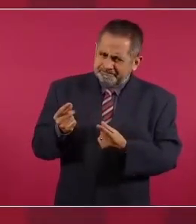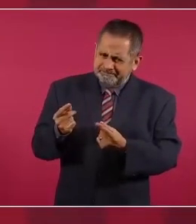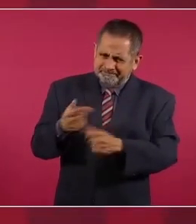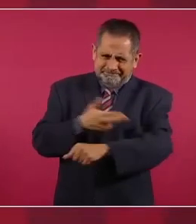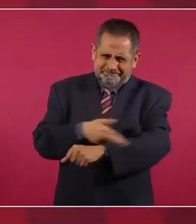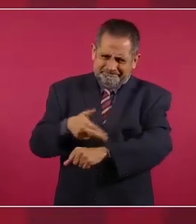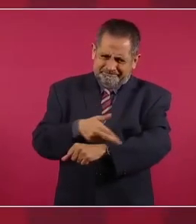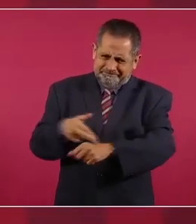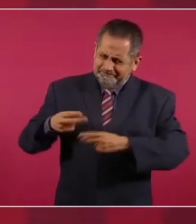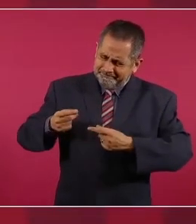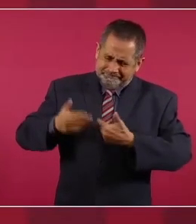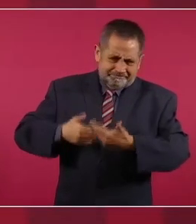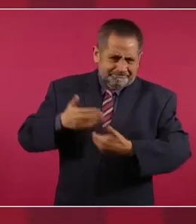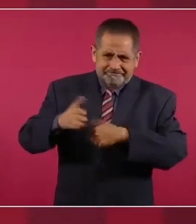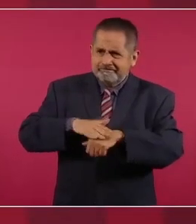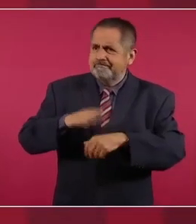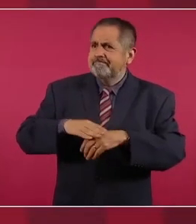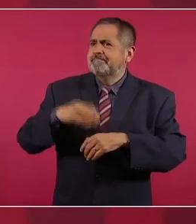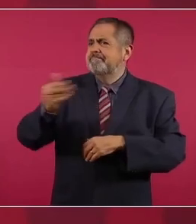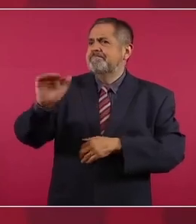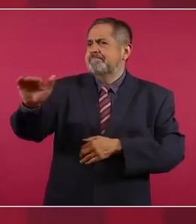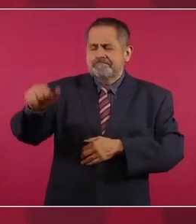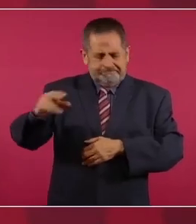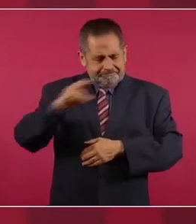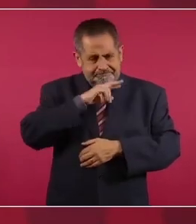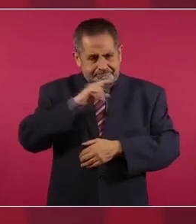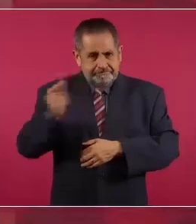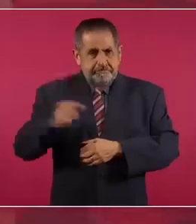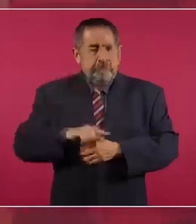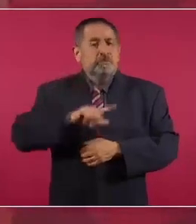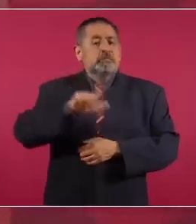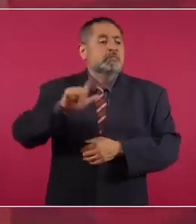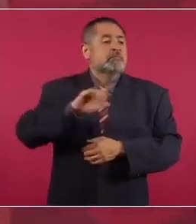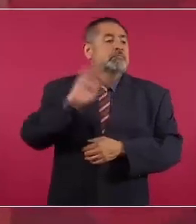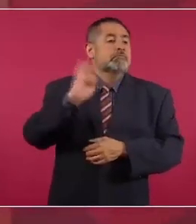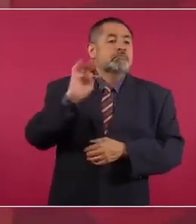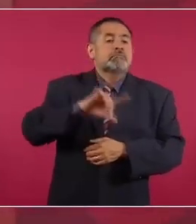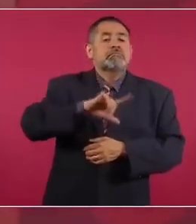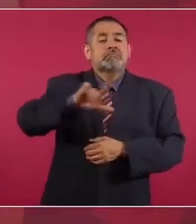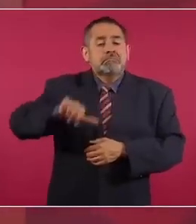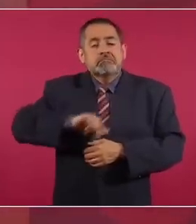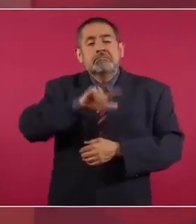porque que si nos tardábamos más